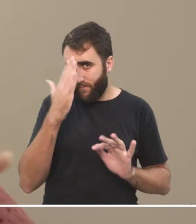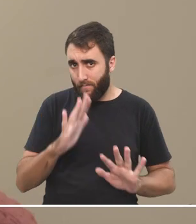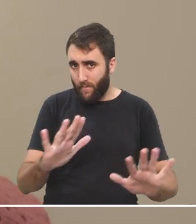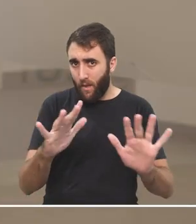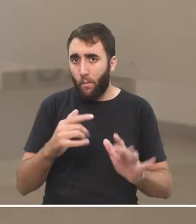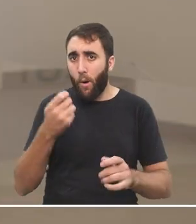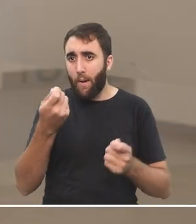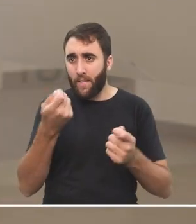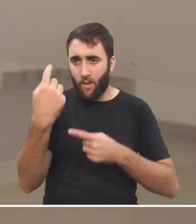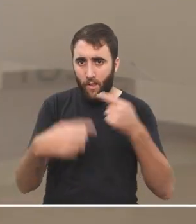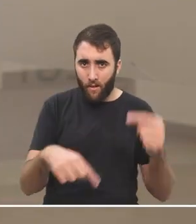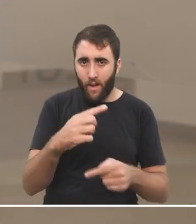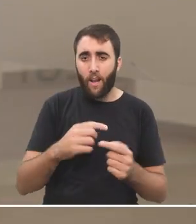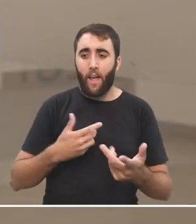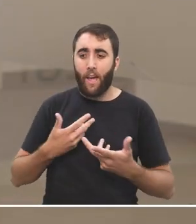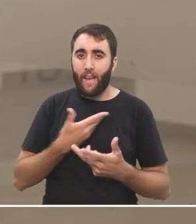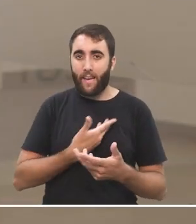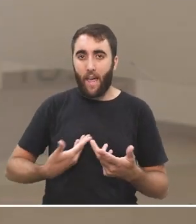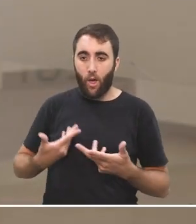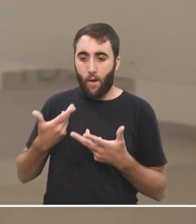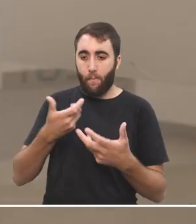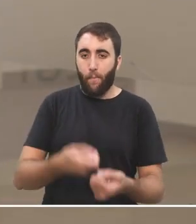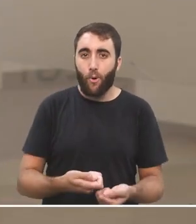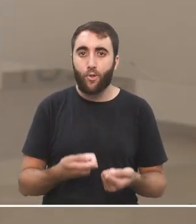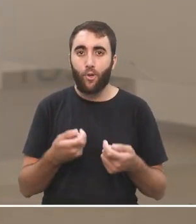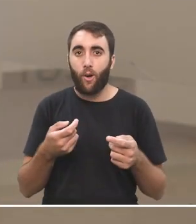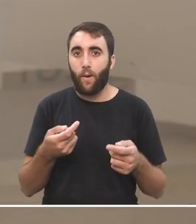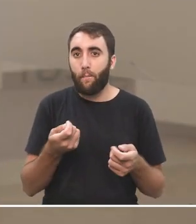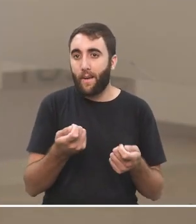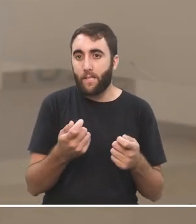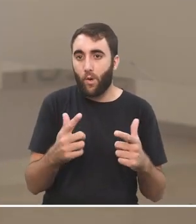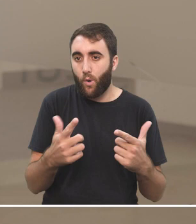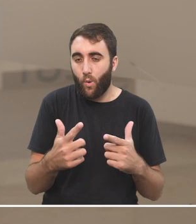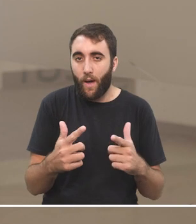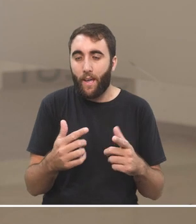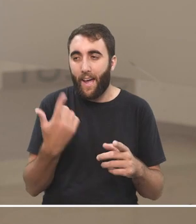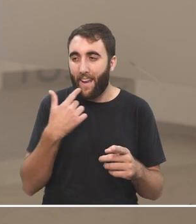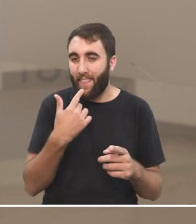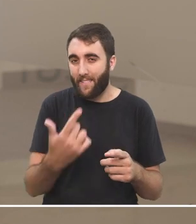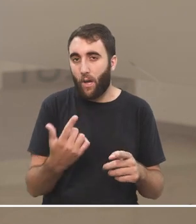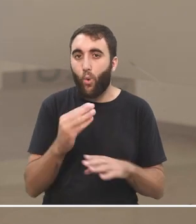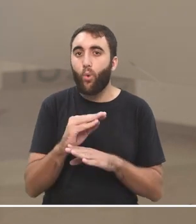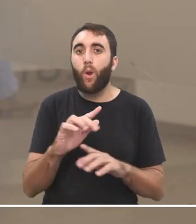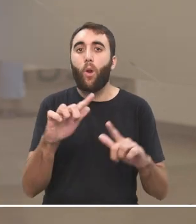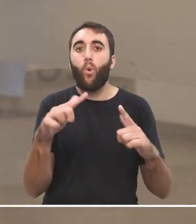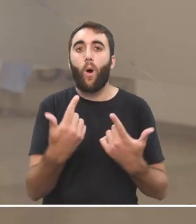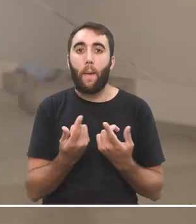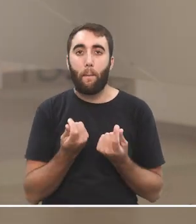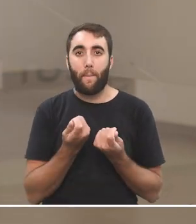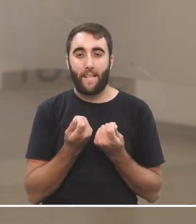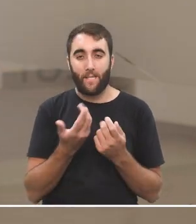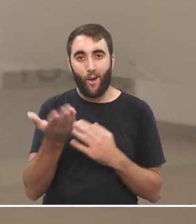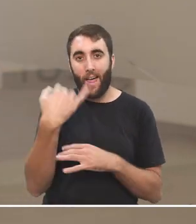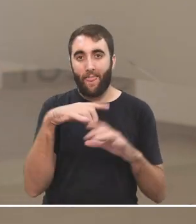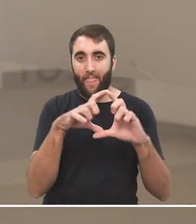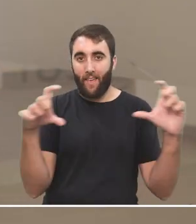con intervenciones estatales y dar acceso a cosas que no tienen precio, como se decía antes, la cultura no tiene precio. Todo